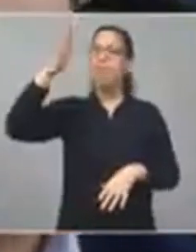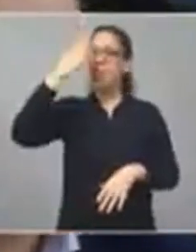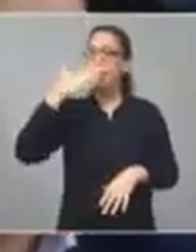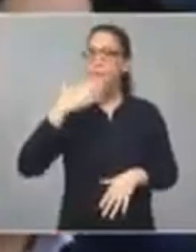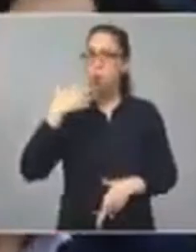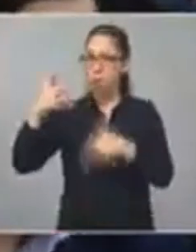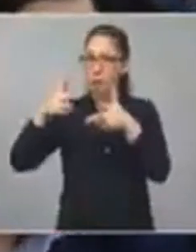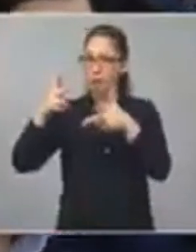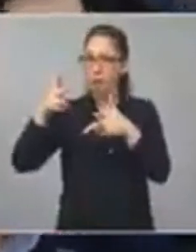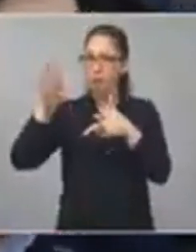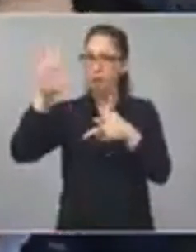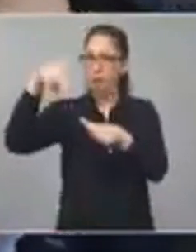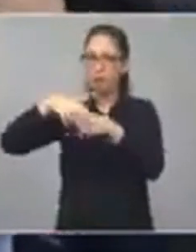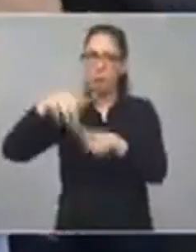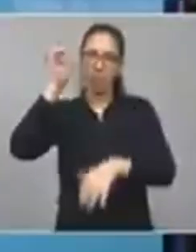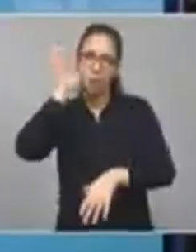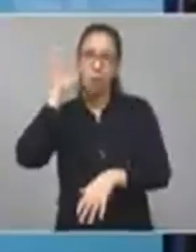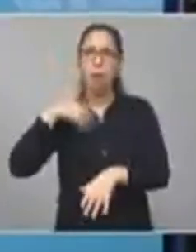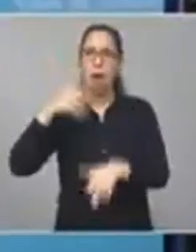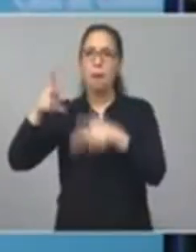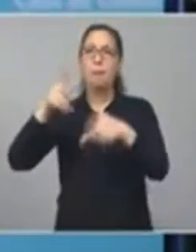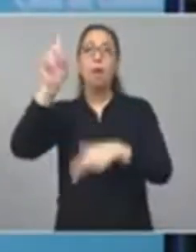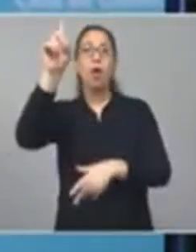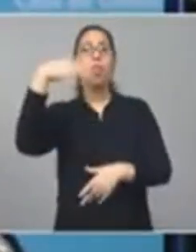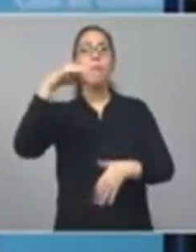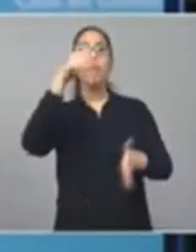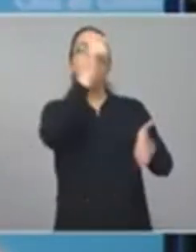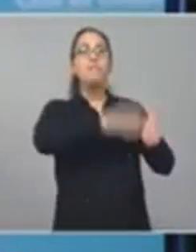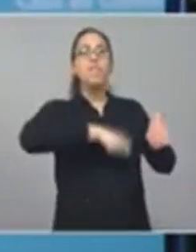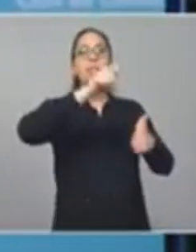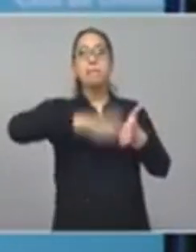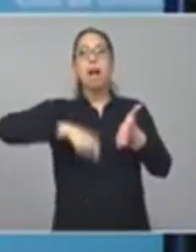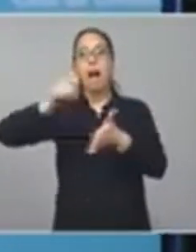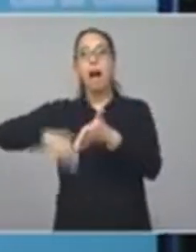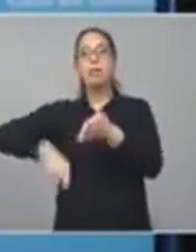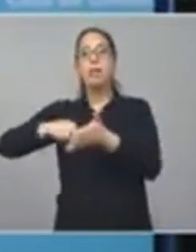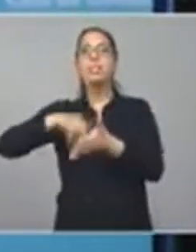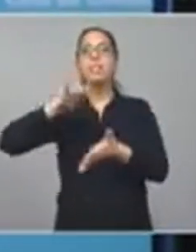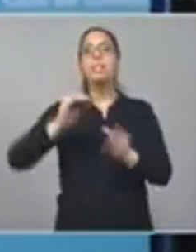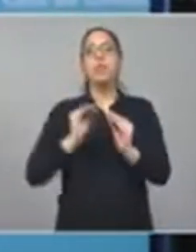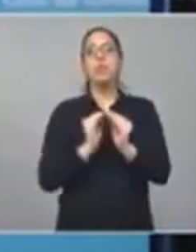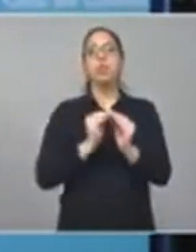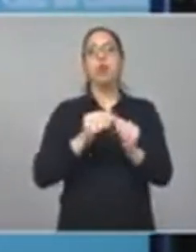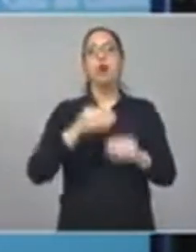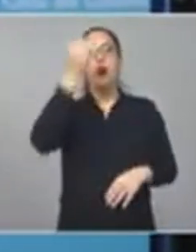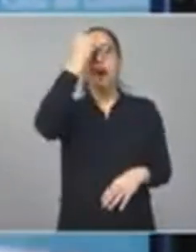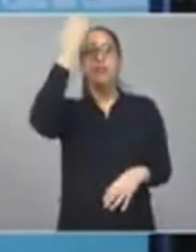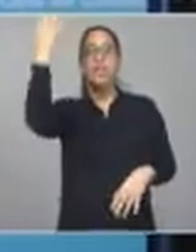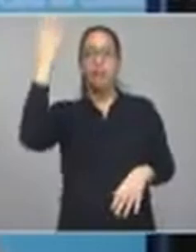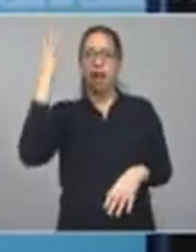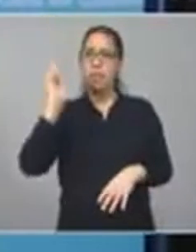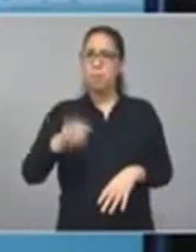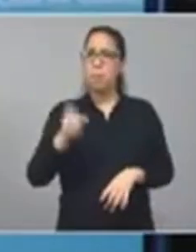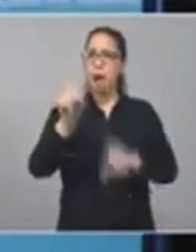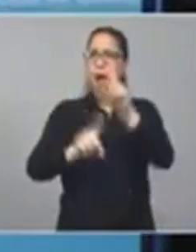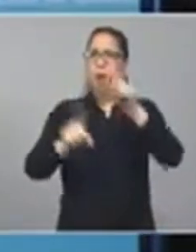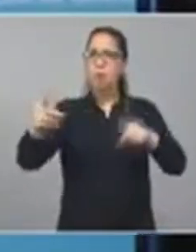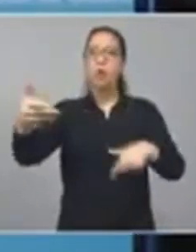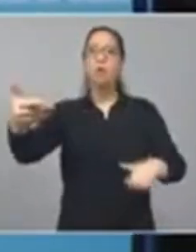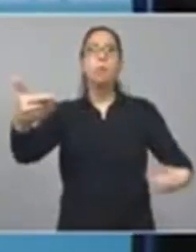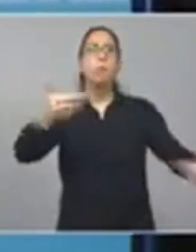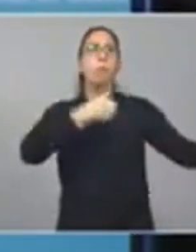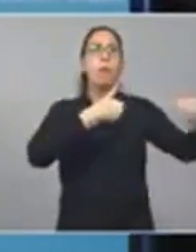Pero tenemos que hacer las firmas por una cuestión formal, pero también porque muchos han pedido para poder llevar